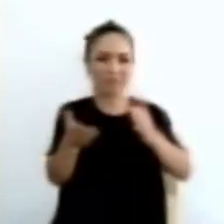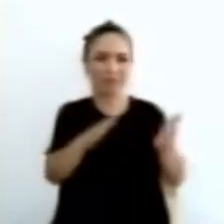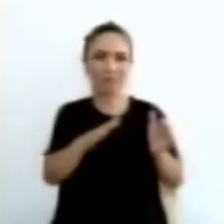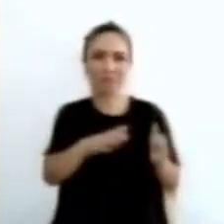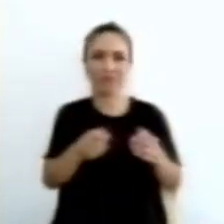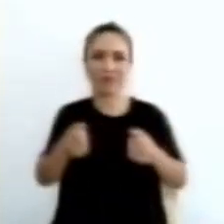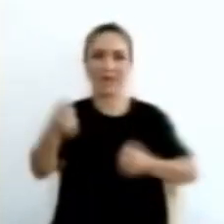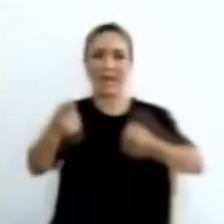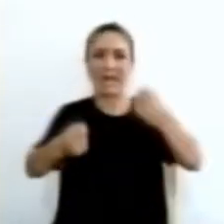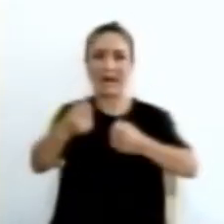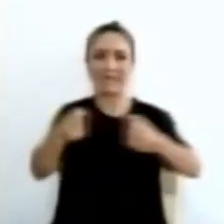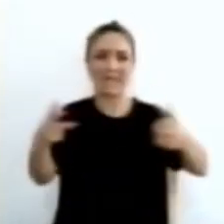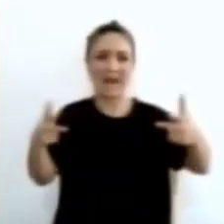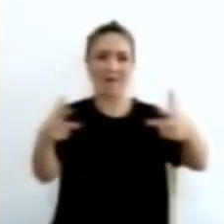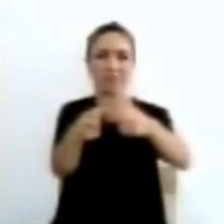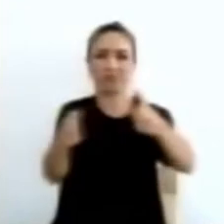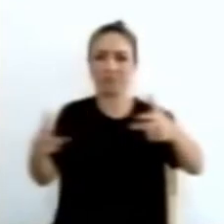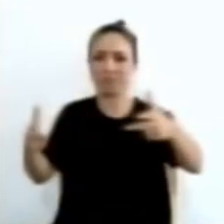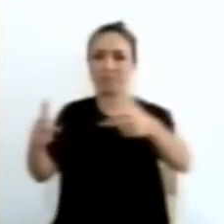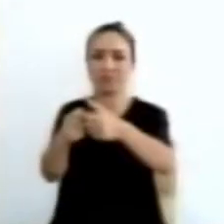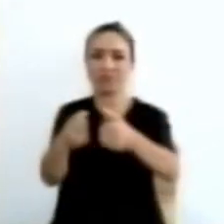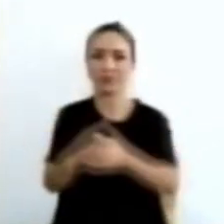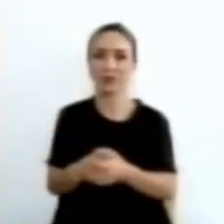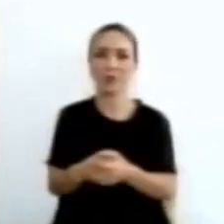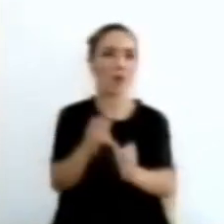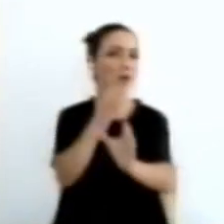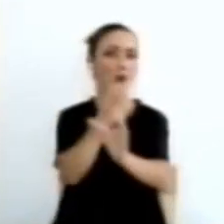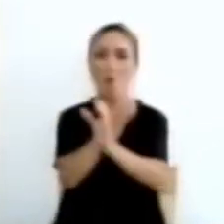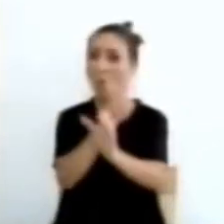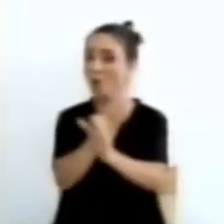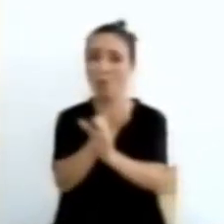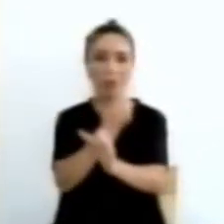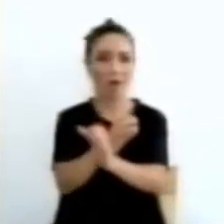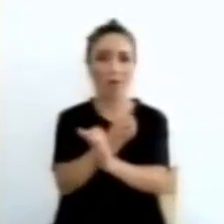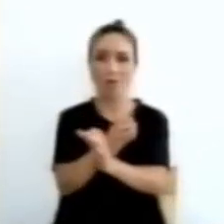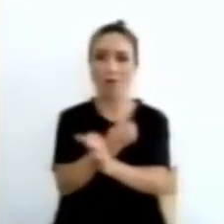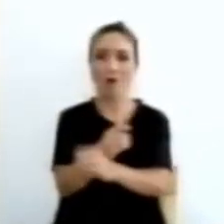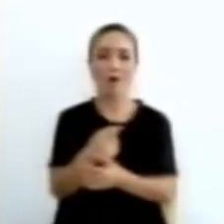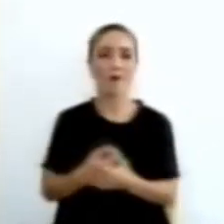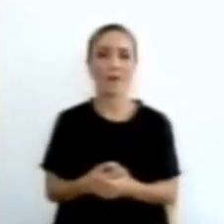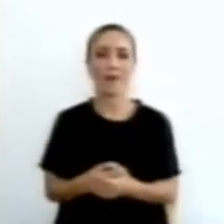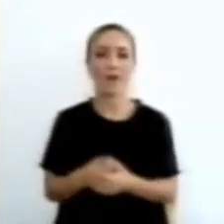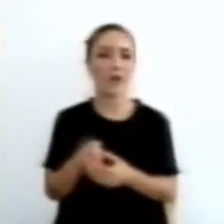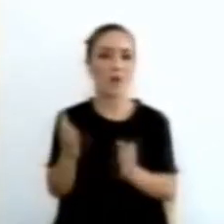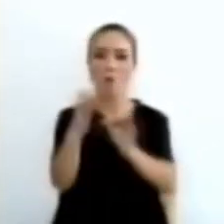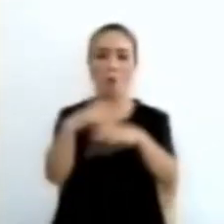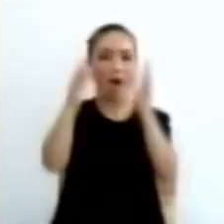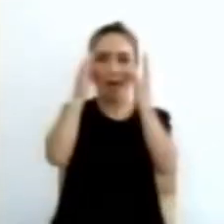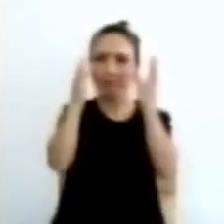carretera por imprudencia y falta de sensatez,